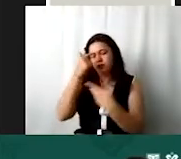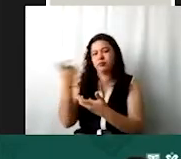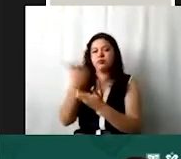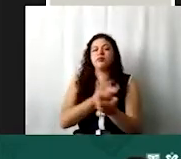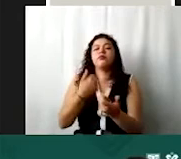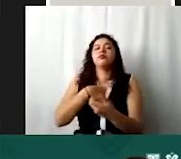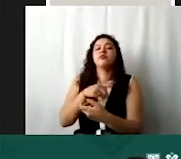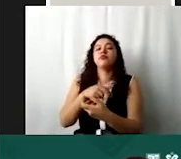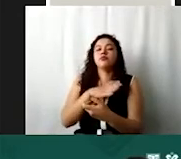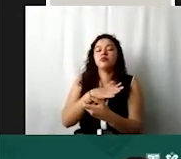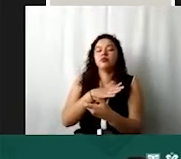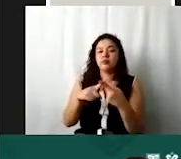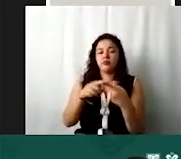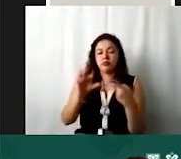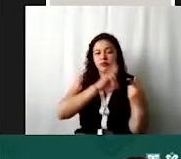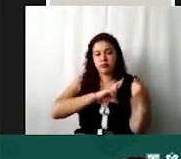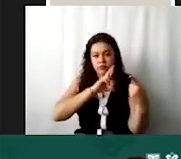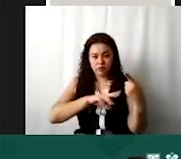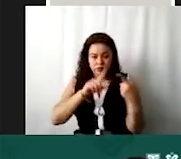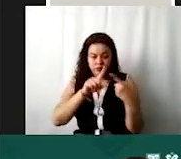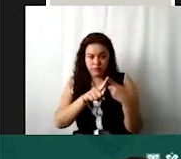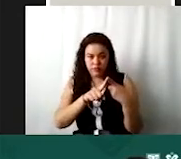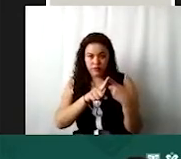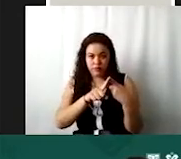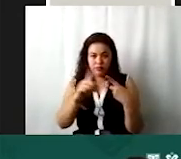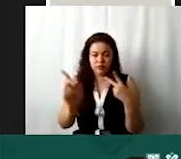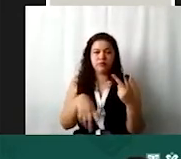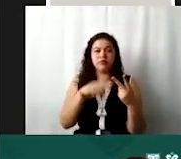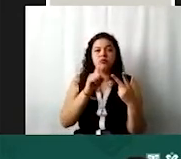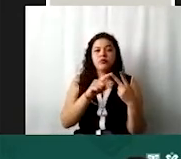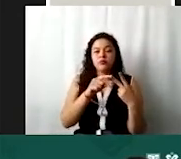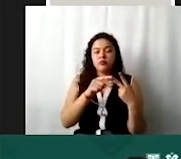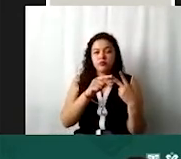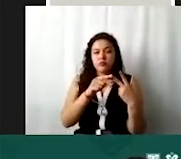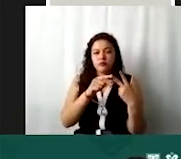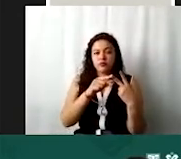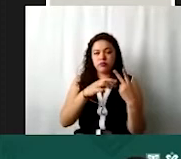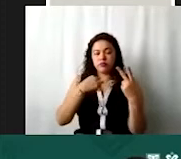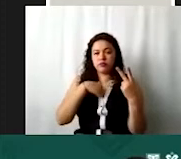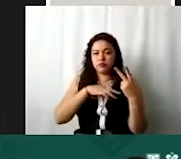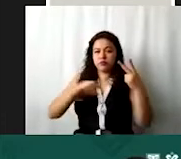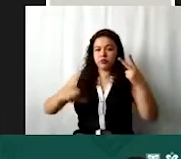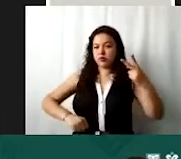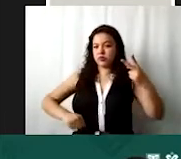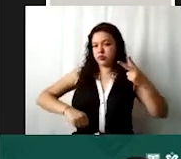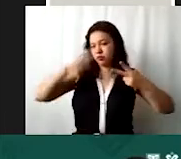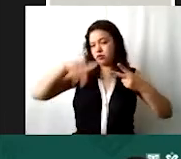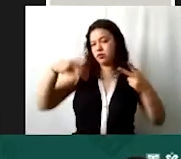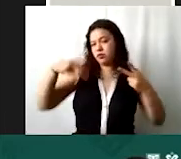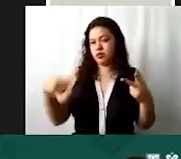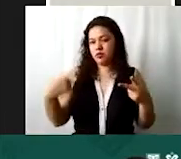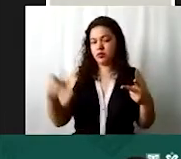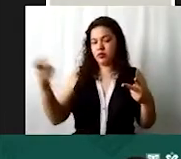Que puede ser renta de inmuebles. Si tenemos un inmueble propio y lo rentamos. Si realizamos alguna actividad de venta para llegarnos de